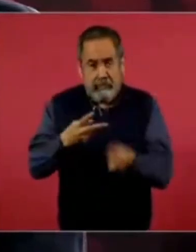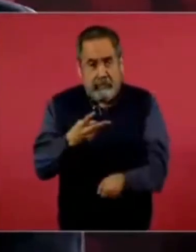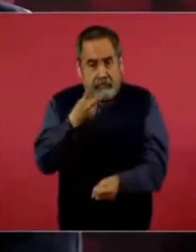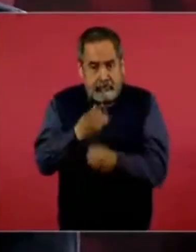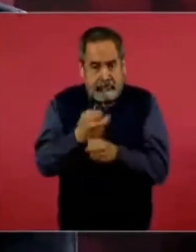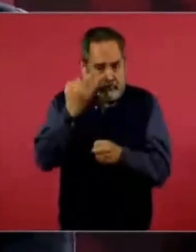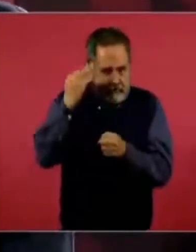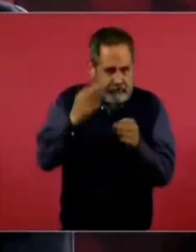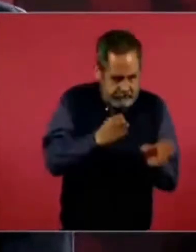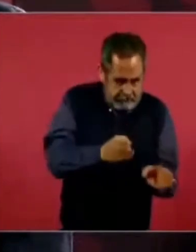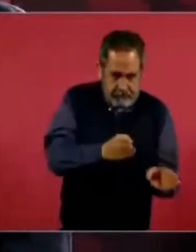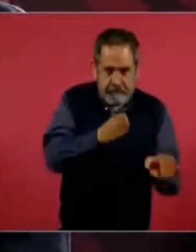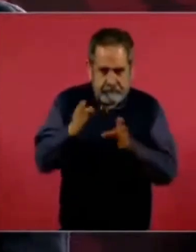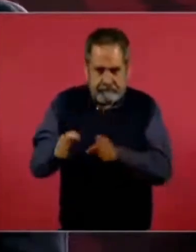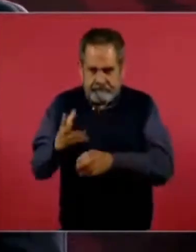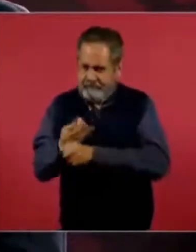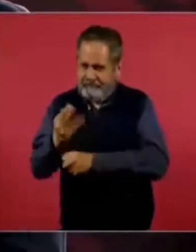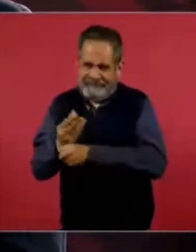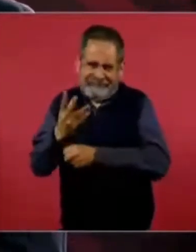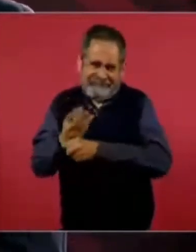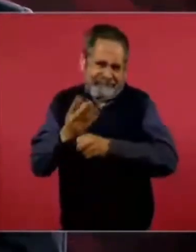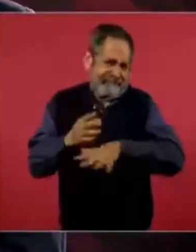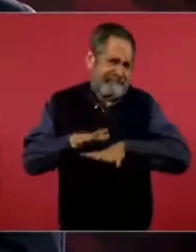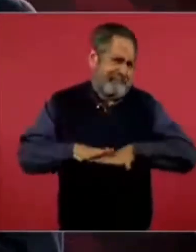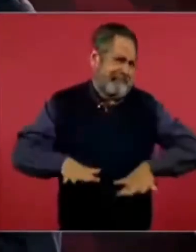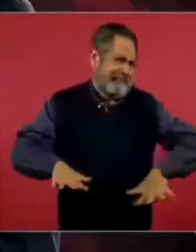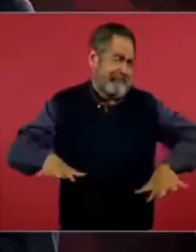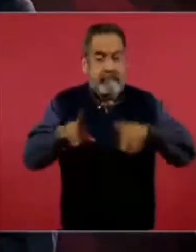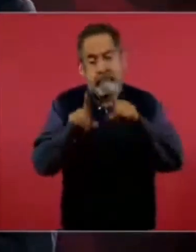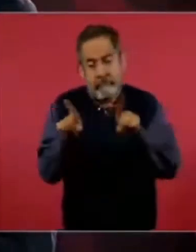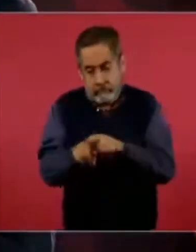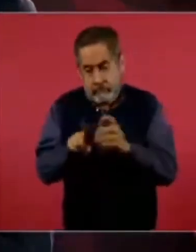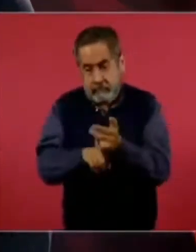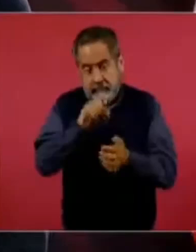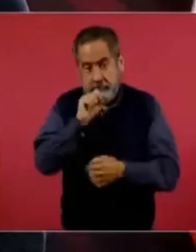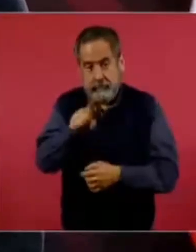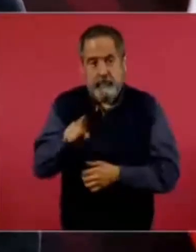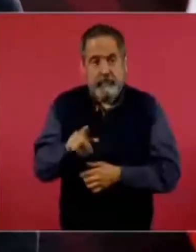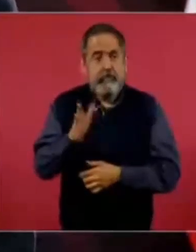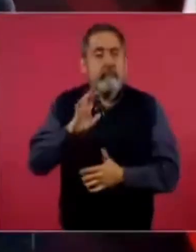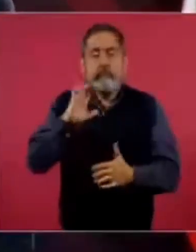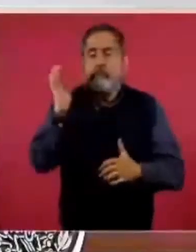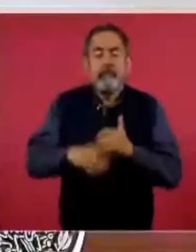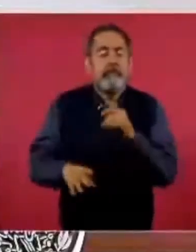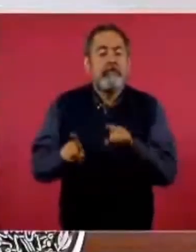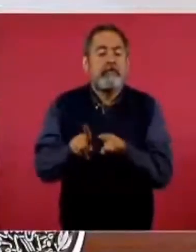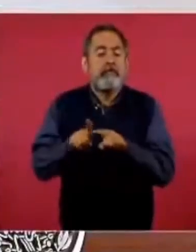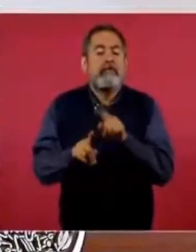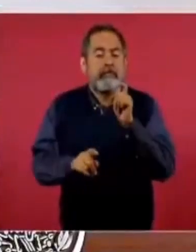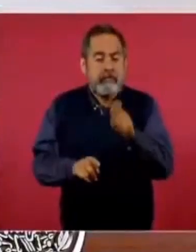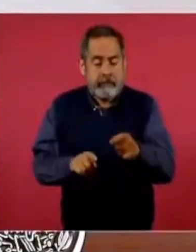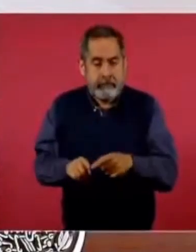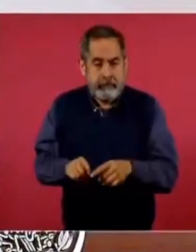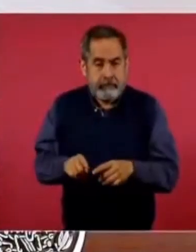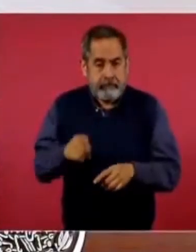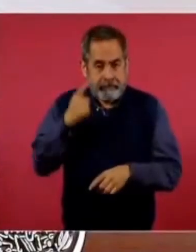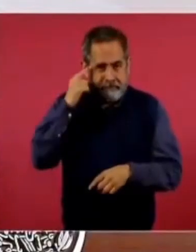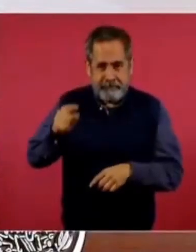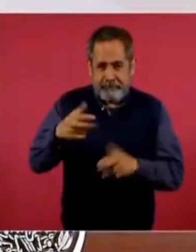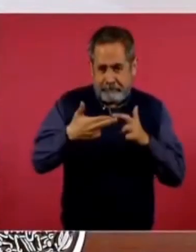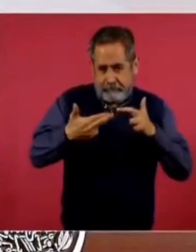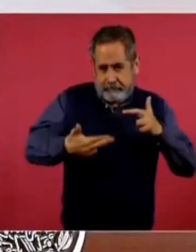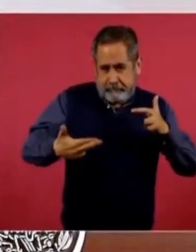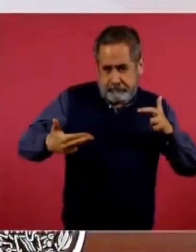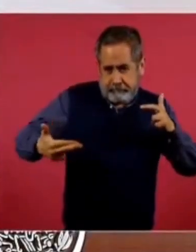etapa. También ya se terminó la línea de transmisión